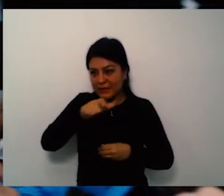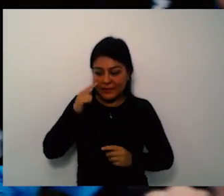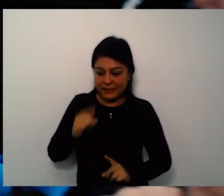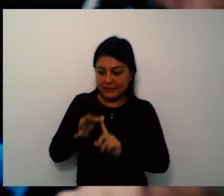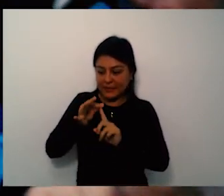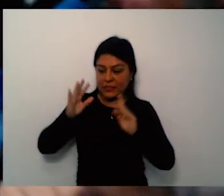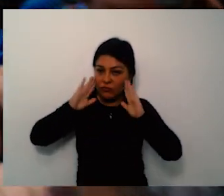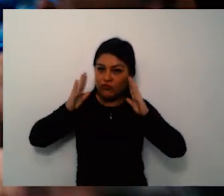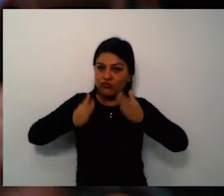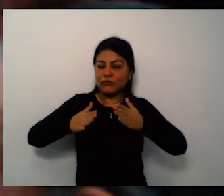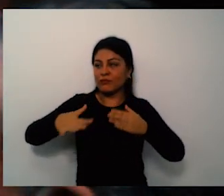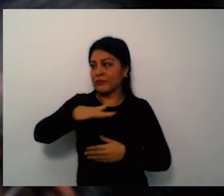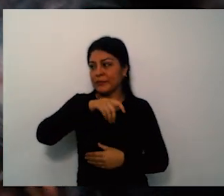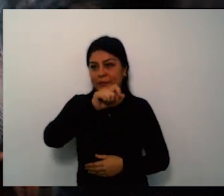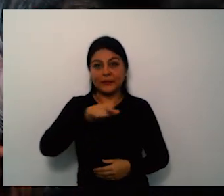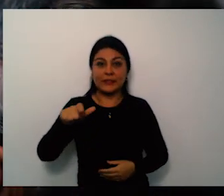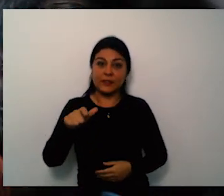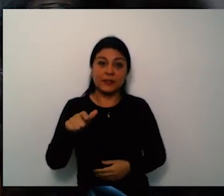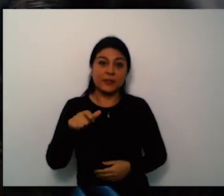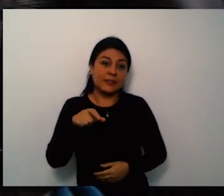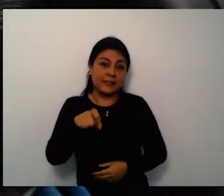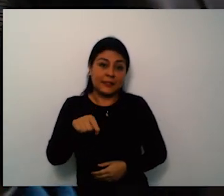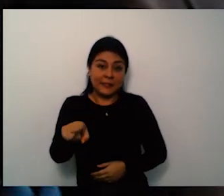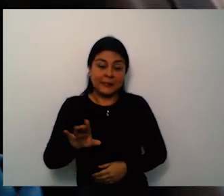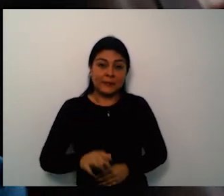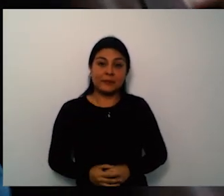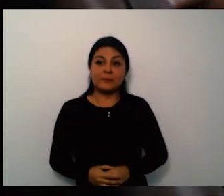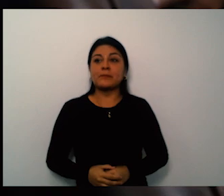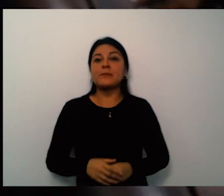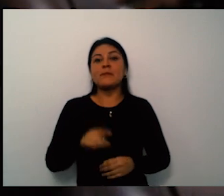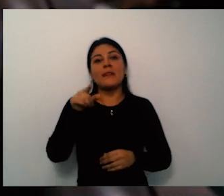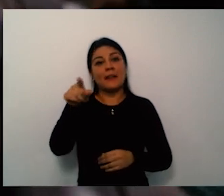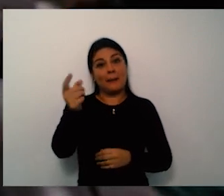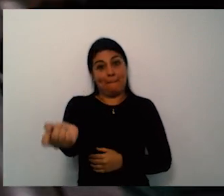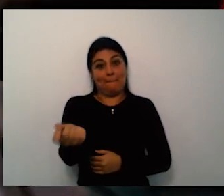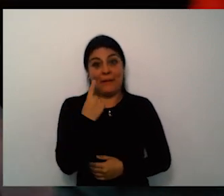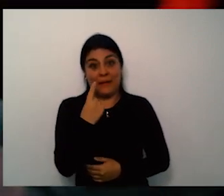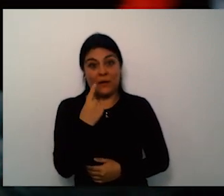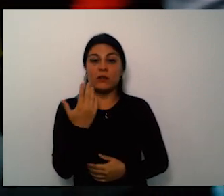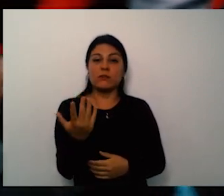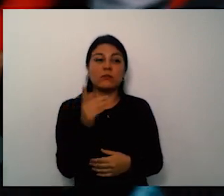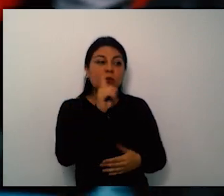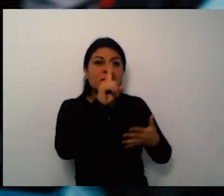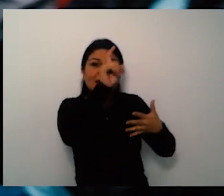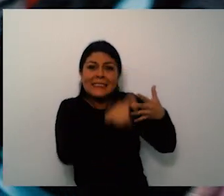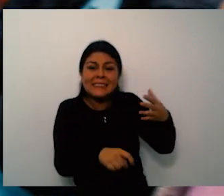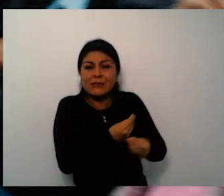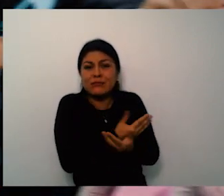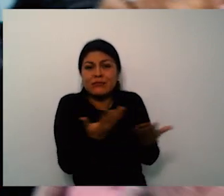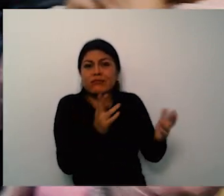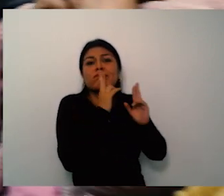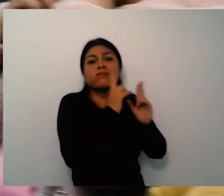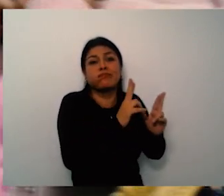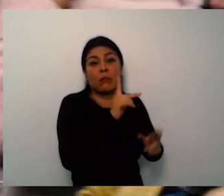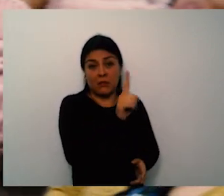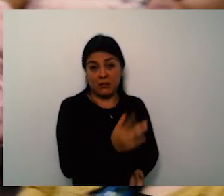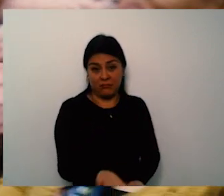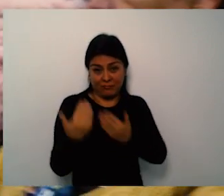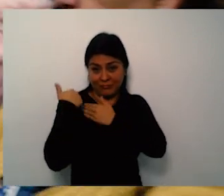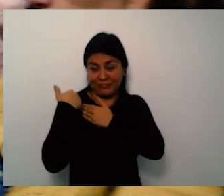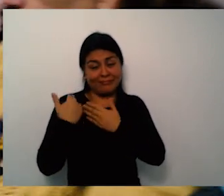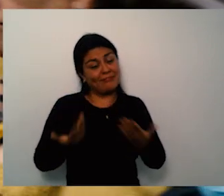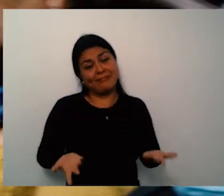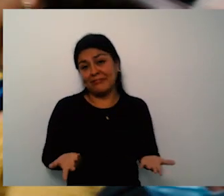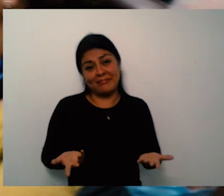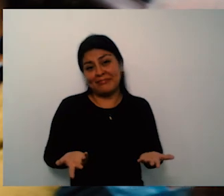Ricardo que es la persona que ha estado pendiente también de nuestro hospital de Meisen gracias de verdad en ese sentido porque es que hay personas que en este